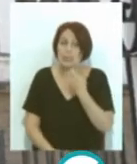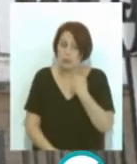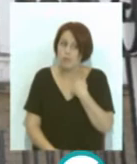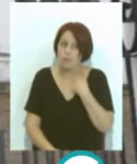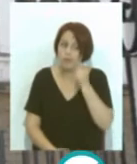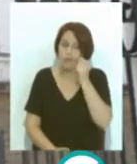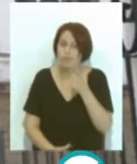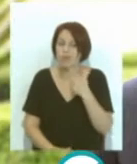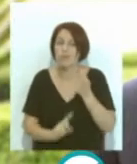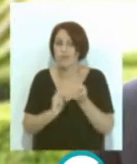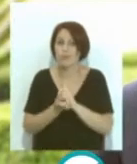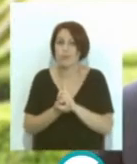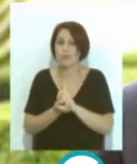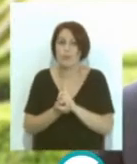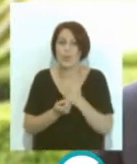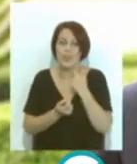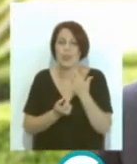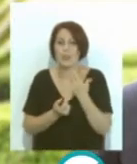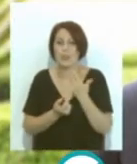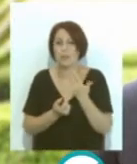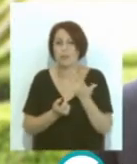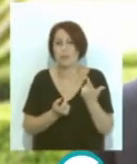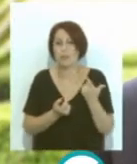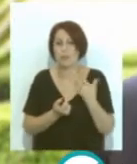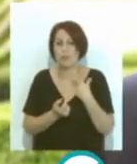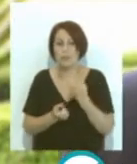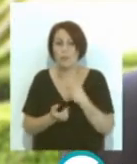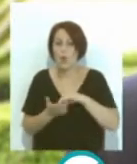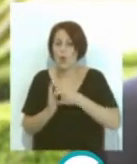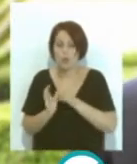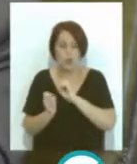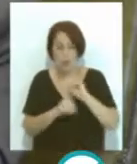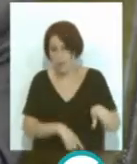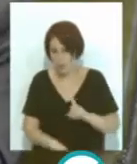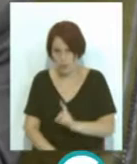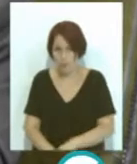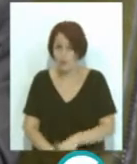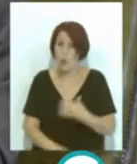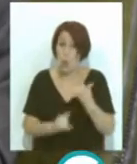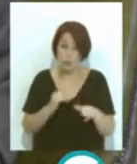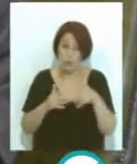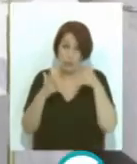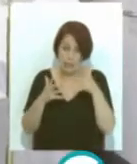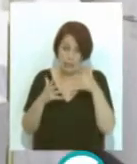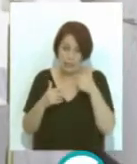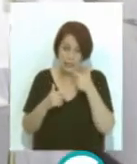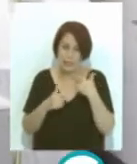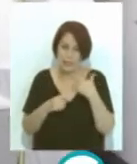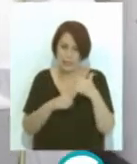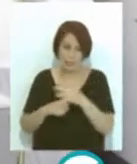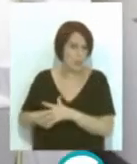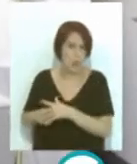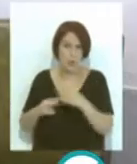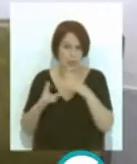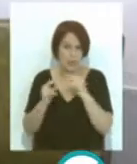ese cambio. Es decir, vamos a no abandonar el proyecto, yo creo. Por último, el consejero ha negado trato discriminatorio